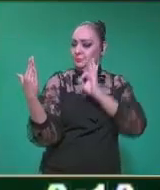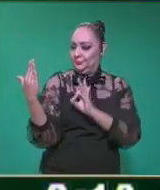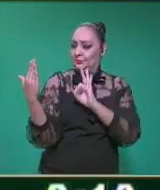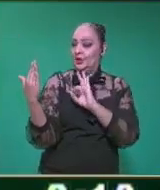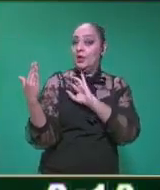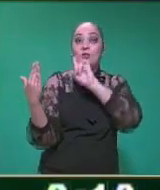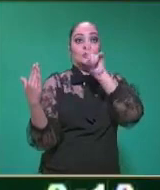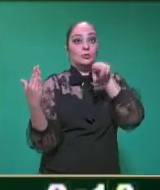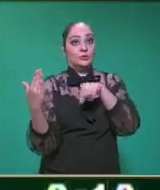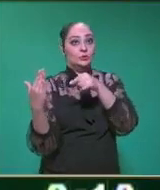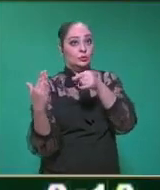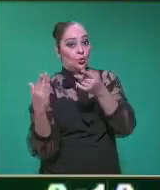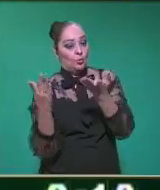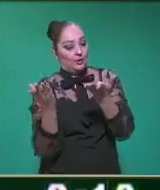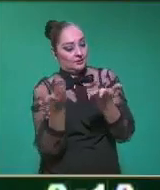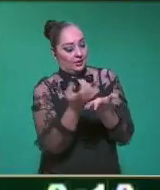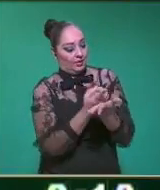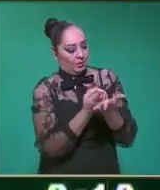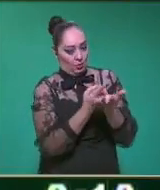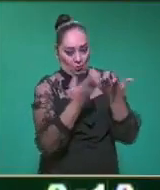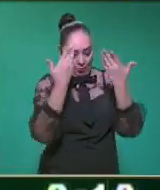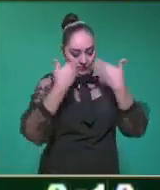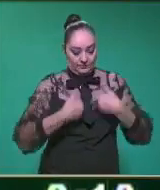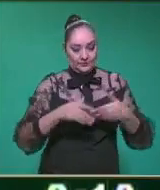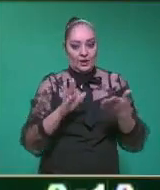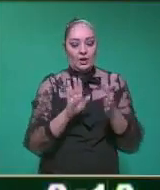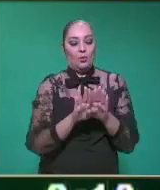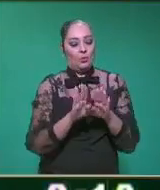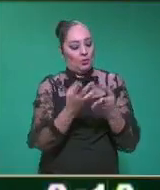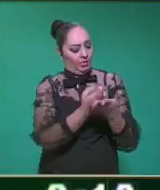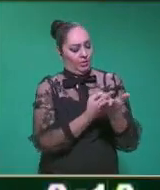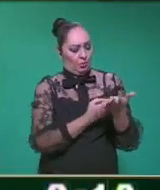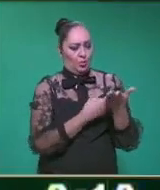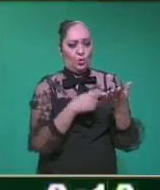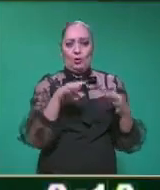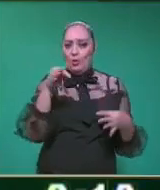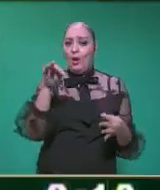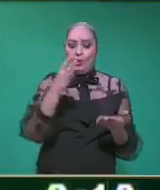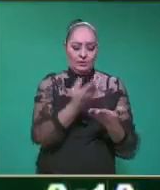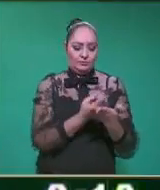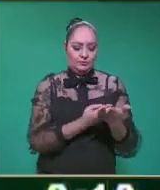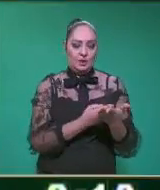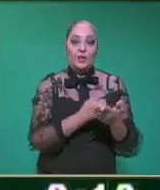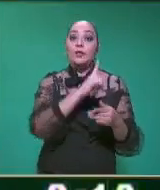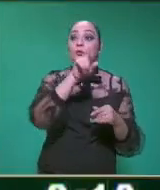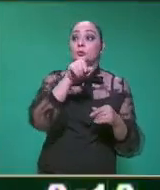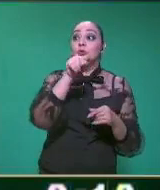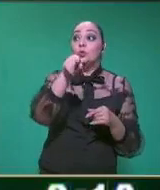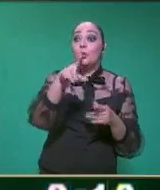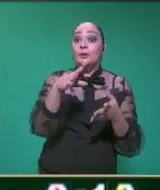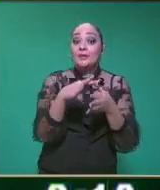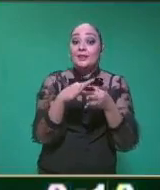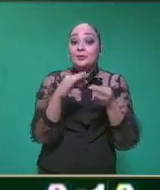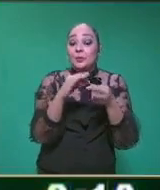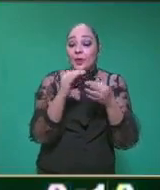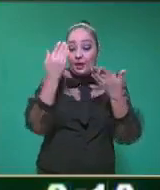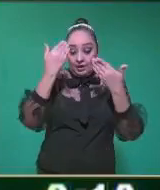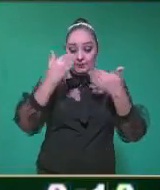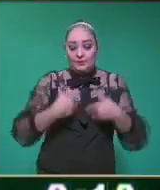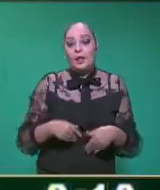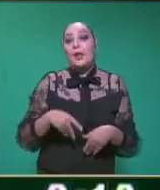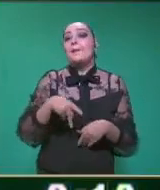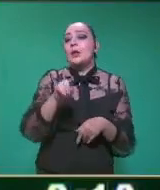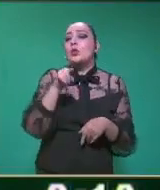van a dibujar en una hoja. También van a hacer una autodescripción de ustedes. No olviden usar los